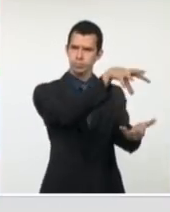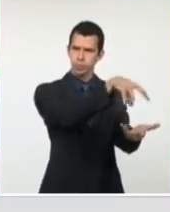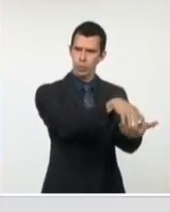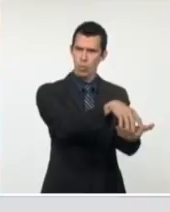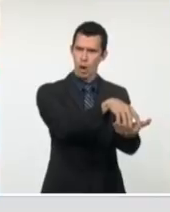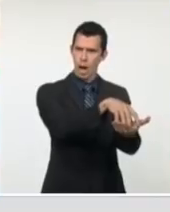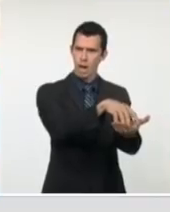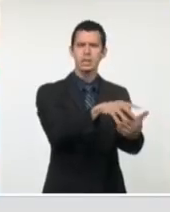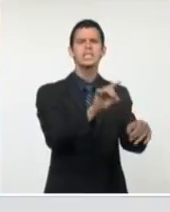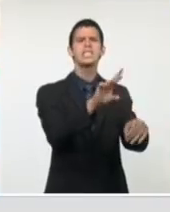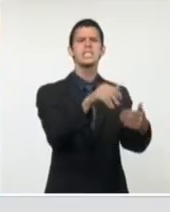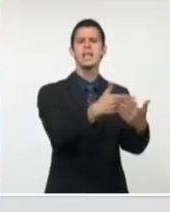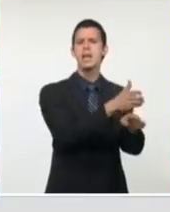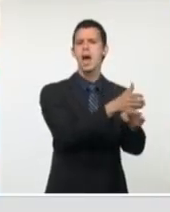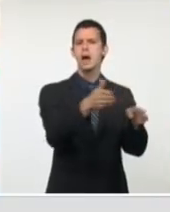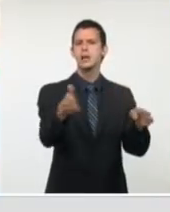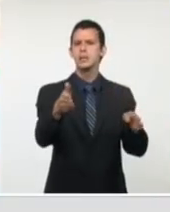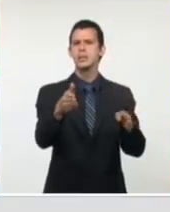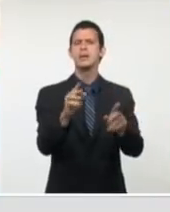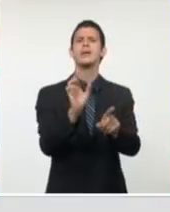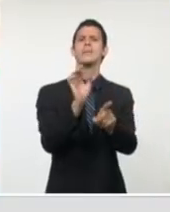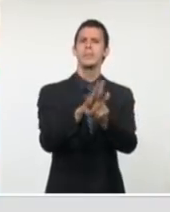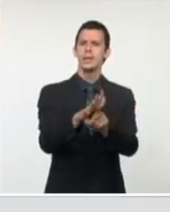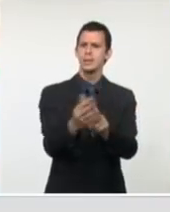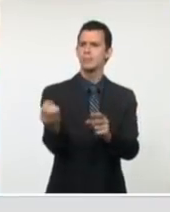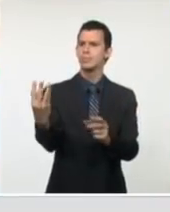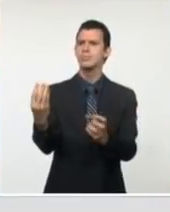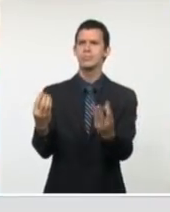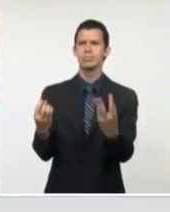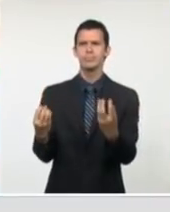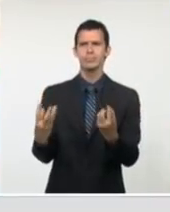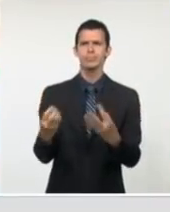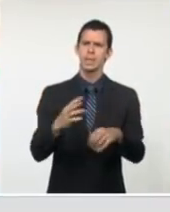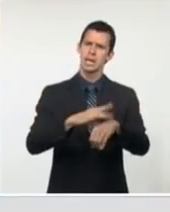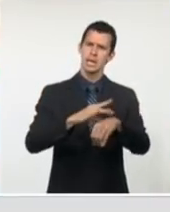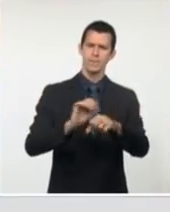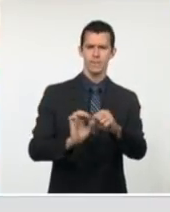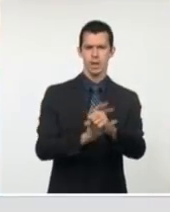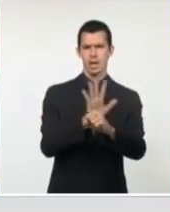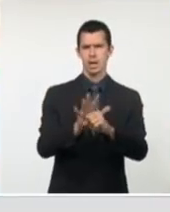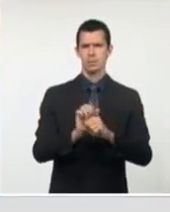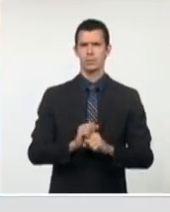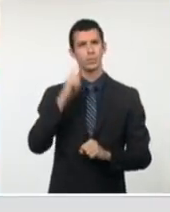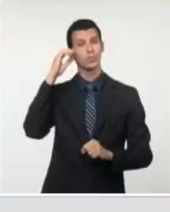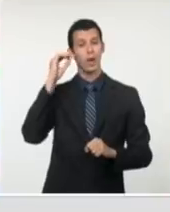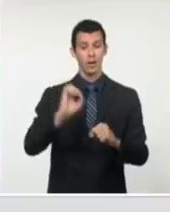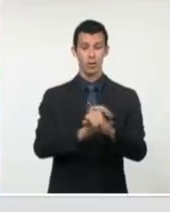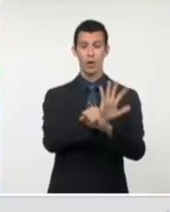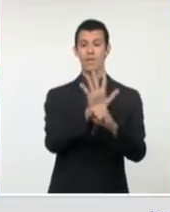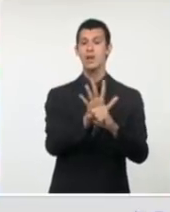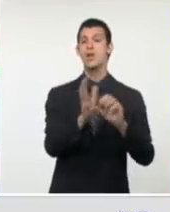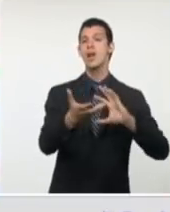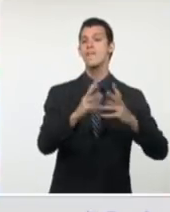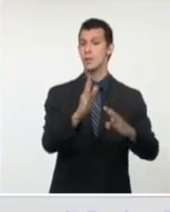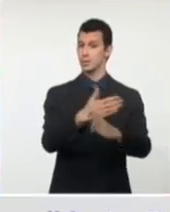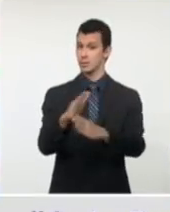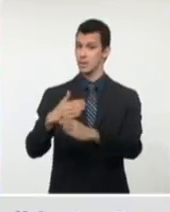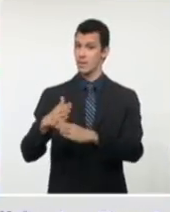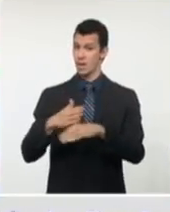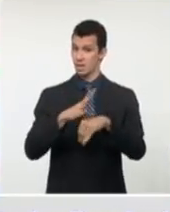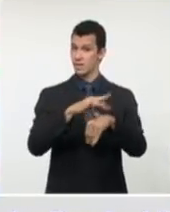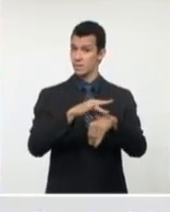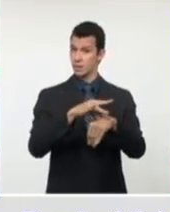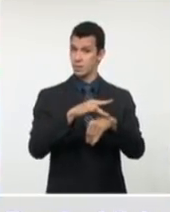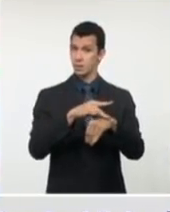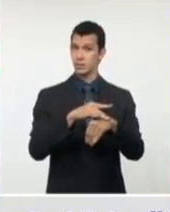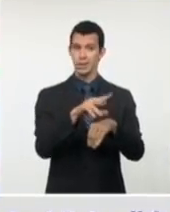la aparición en el territorio de las nuevas cepas, que se le ha dado bastante información a la población de las nuevas cepas que